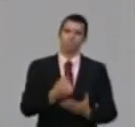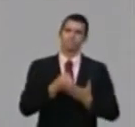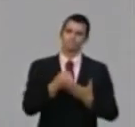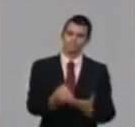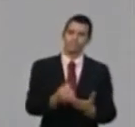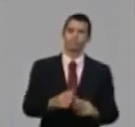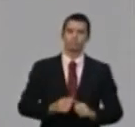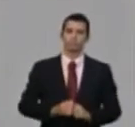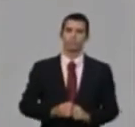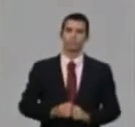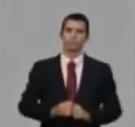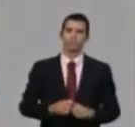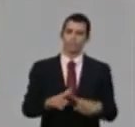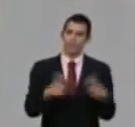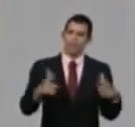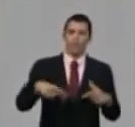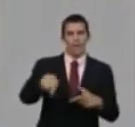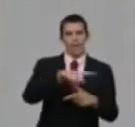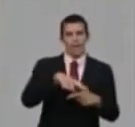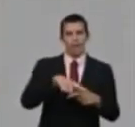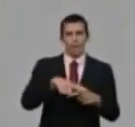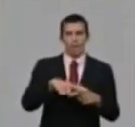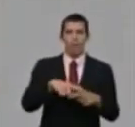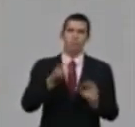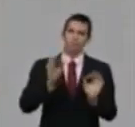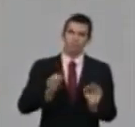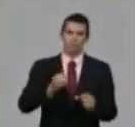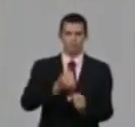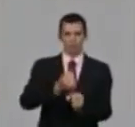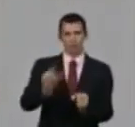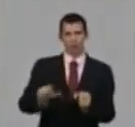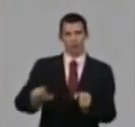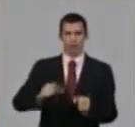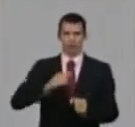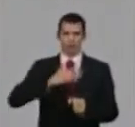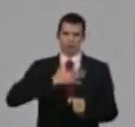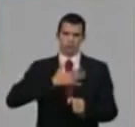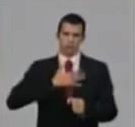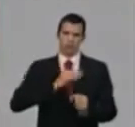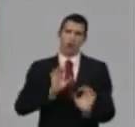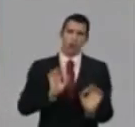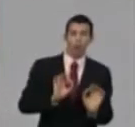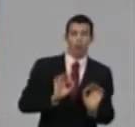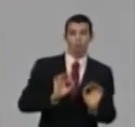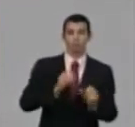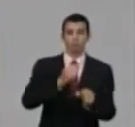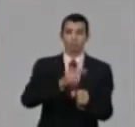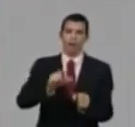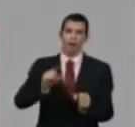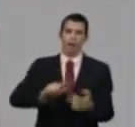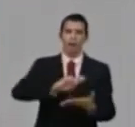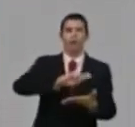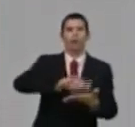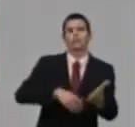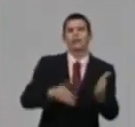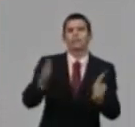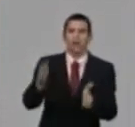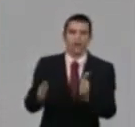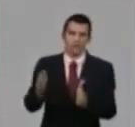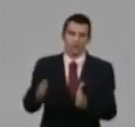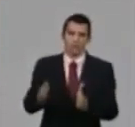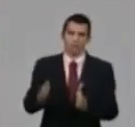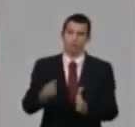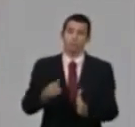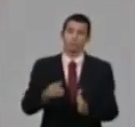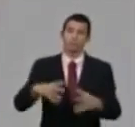mayoritarios trabajadores por cuenta propia de este grupo de actividad, o trabajadores contratados o trabajadores que verdaderamente la actividad que realizan son,